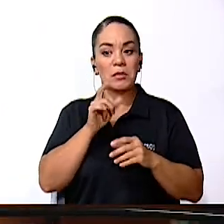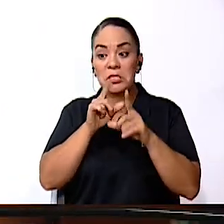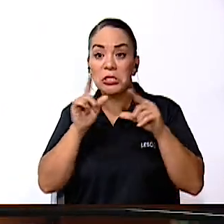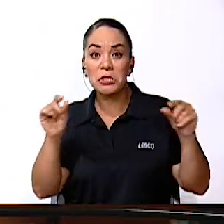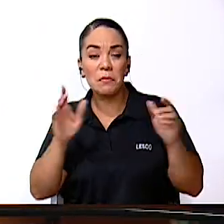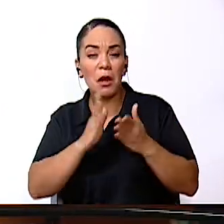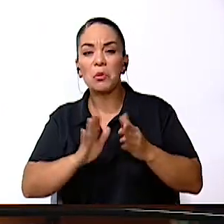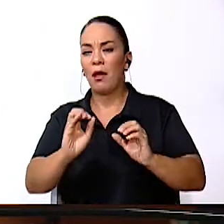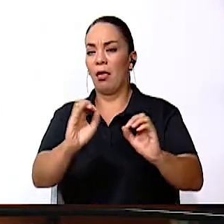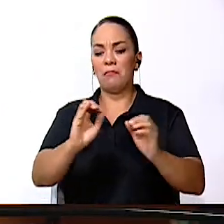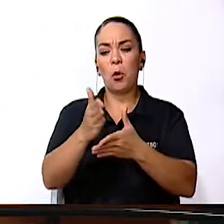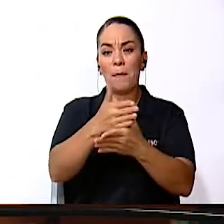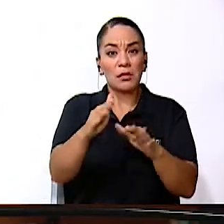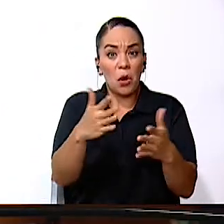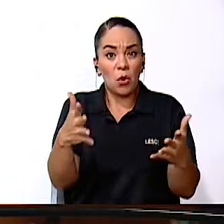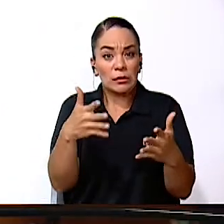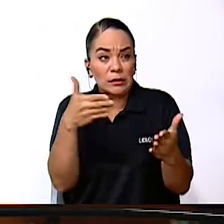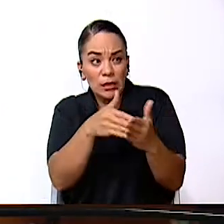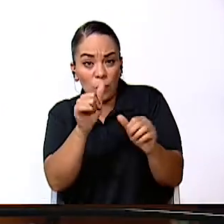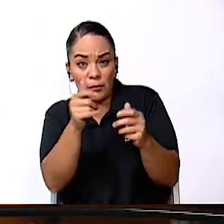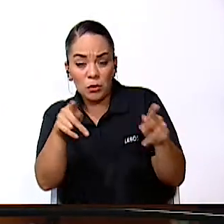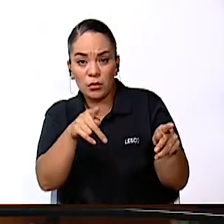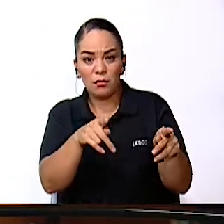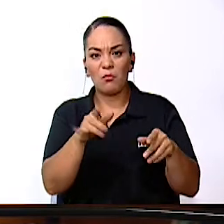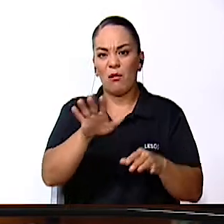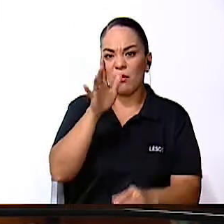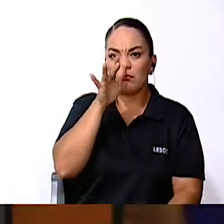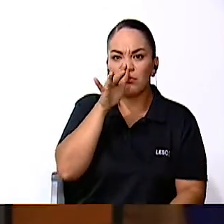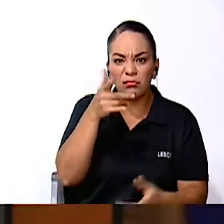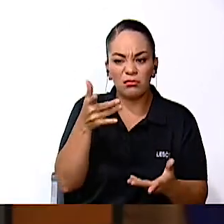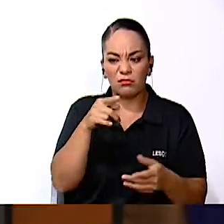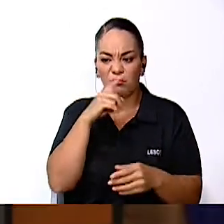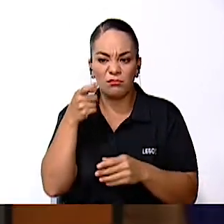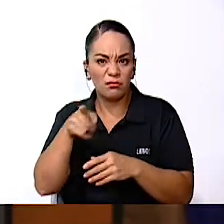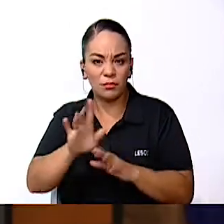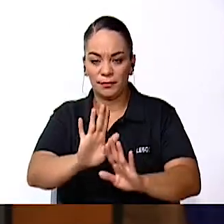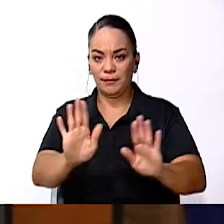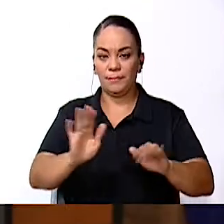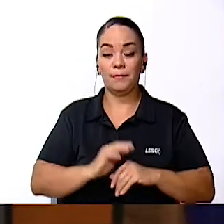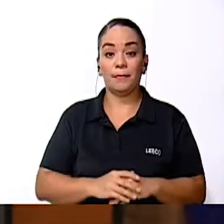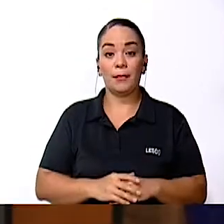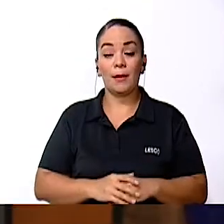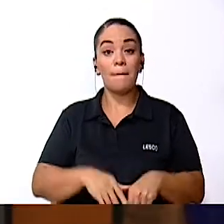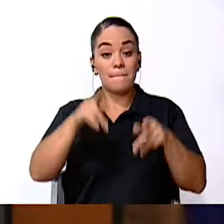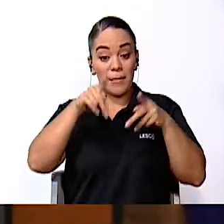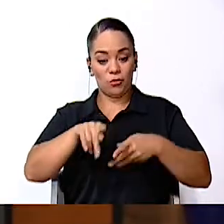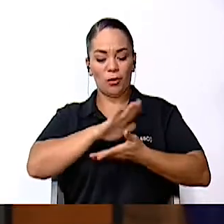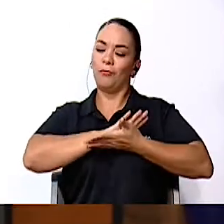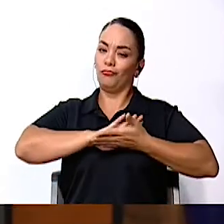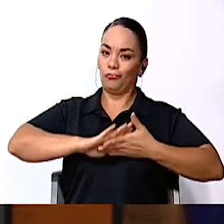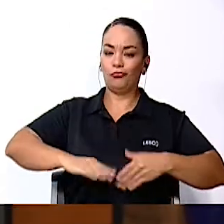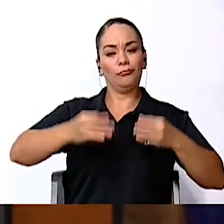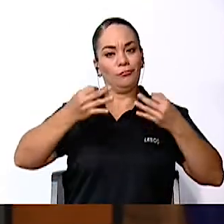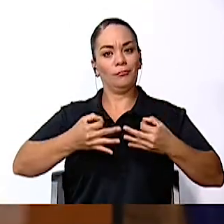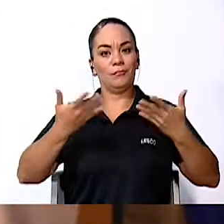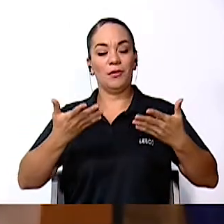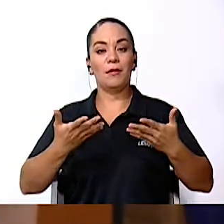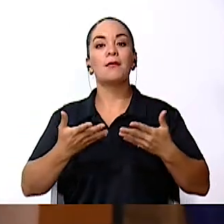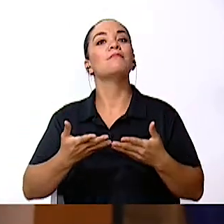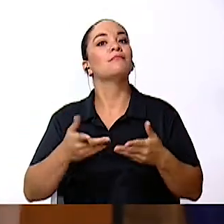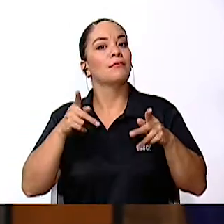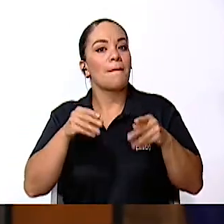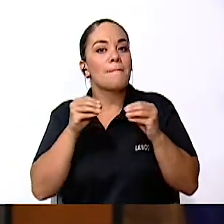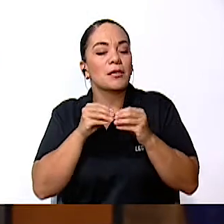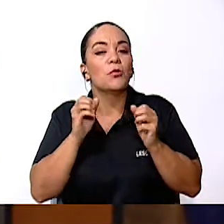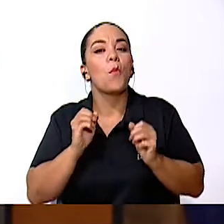cosas que dañan a los demás como los memes malintencionados. Una persona con integridad siempre va a tener más